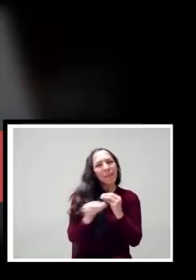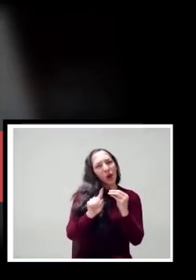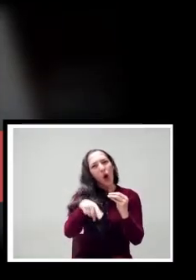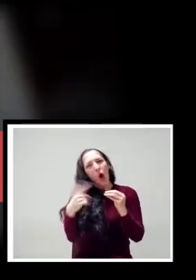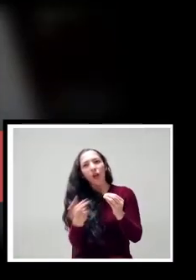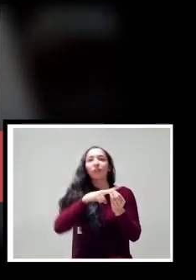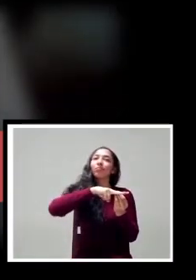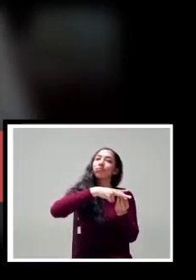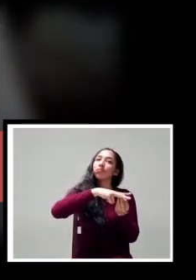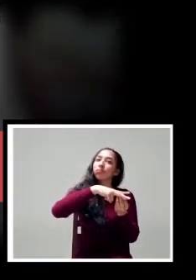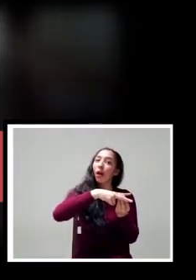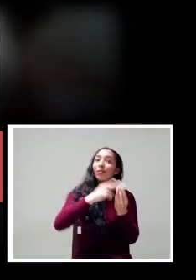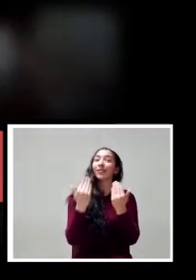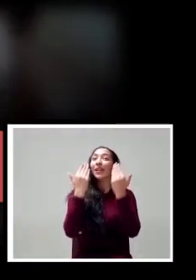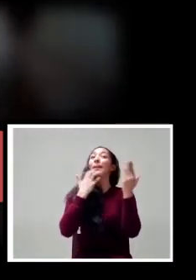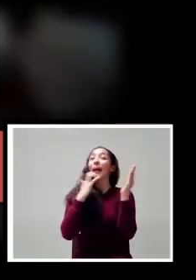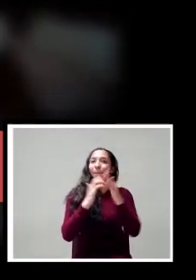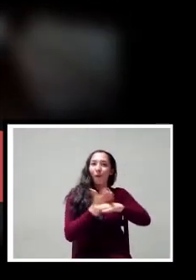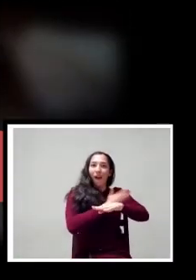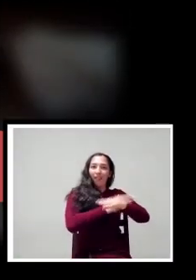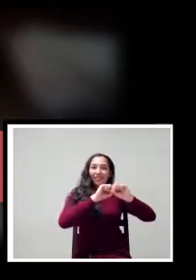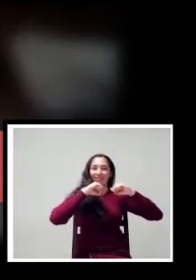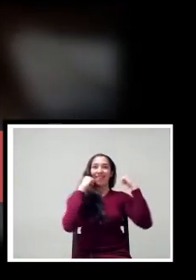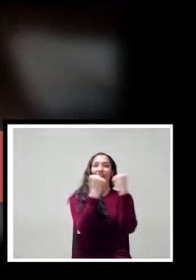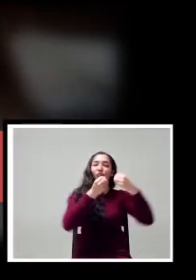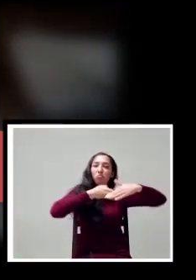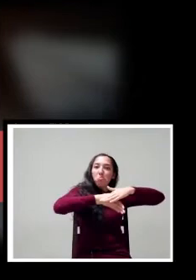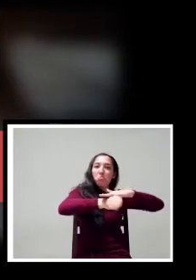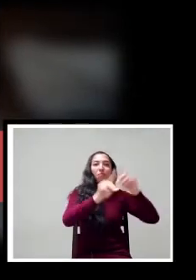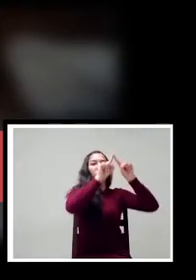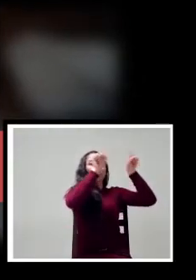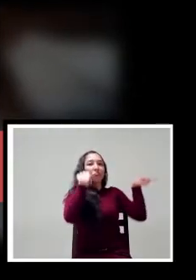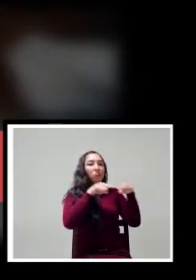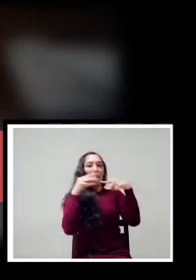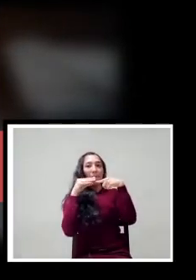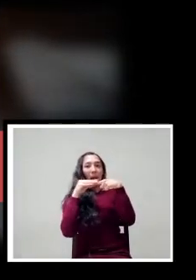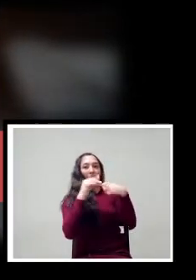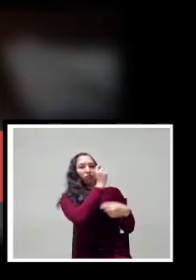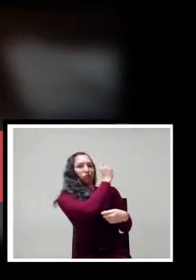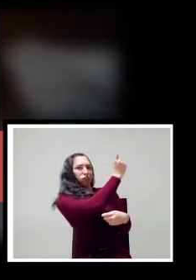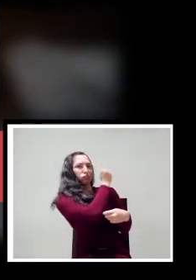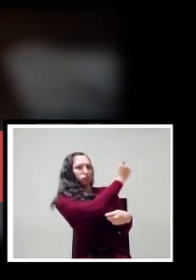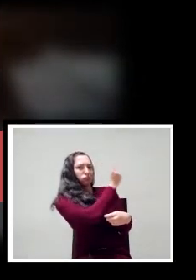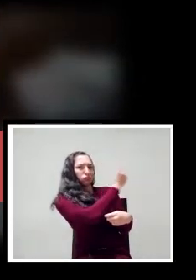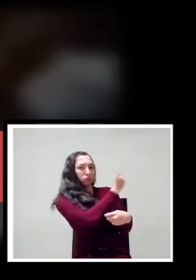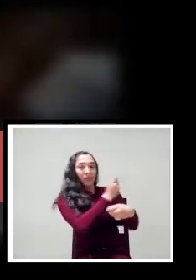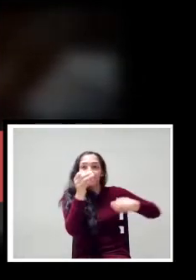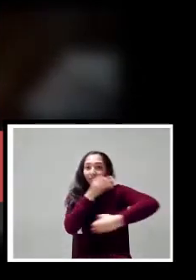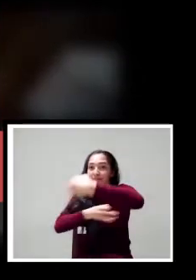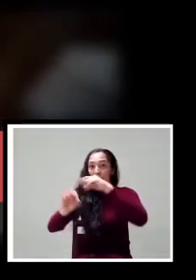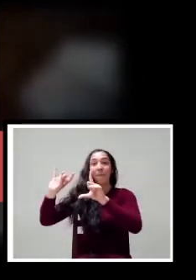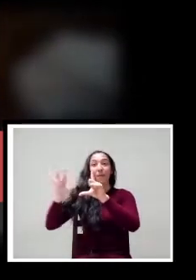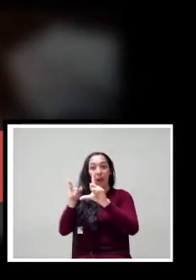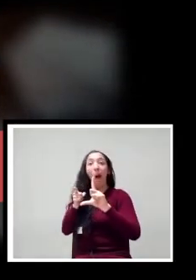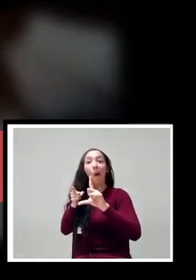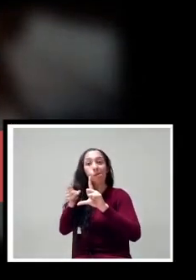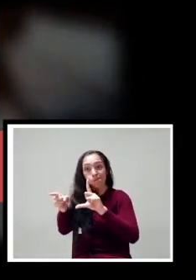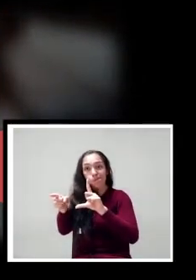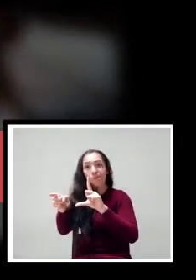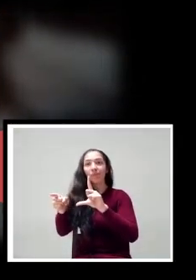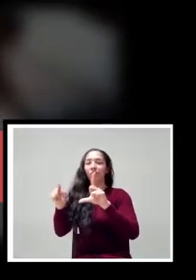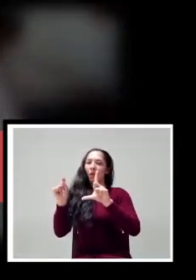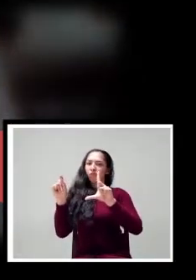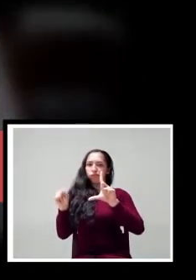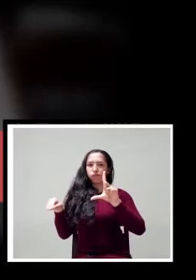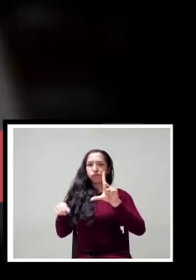Otra herramienta que ha resultado más útil ha sido el uso de pizarras virtuales. Con ella yo puedo dibujar fácilmente o escribir como si estuviera